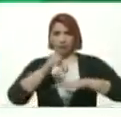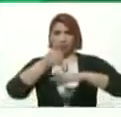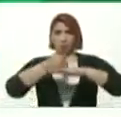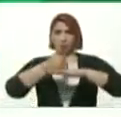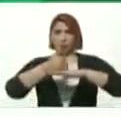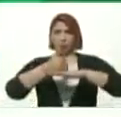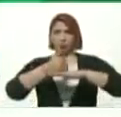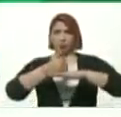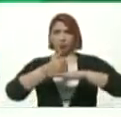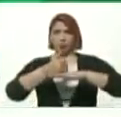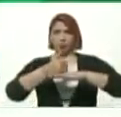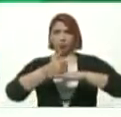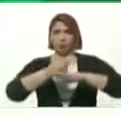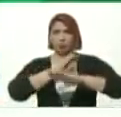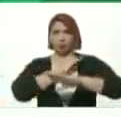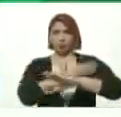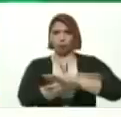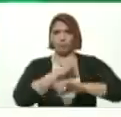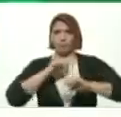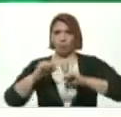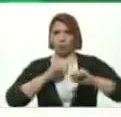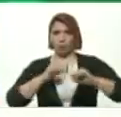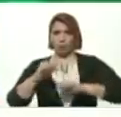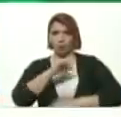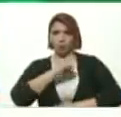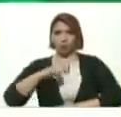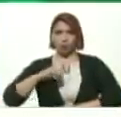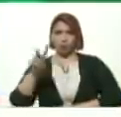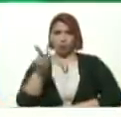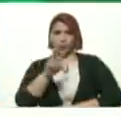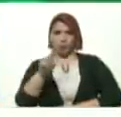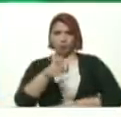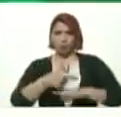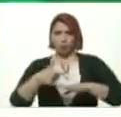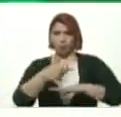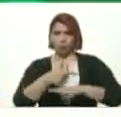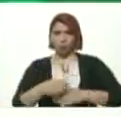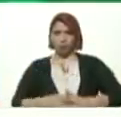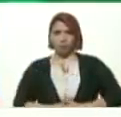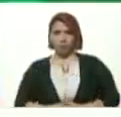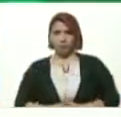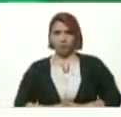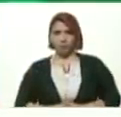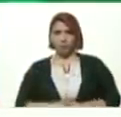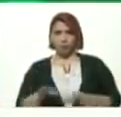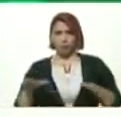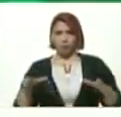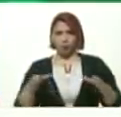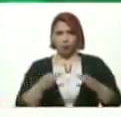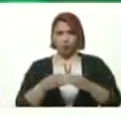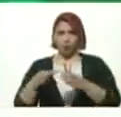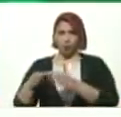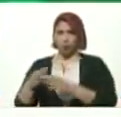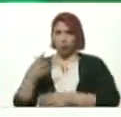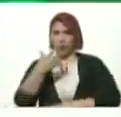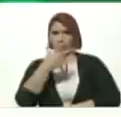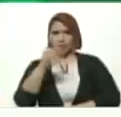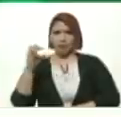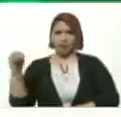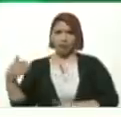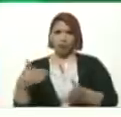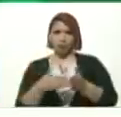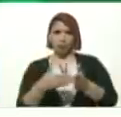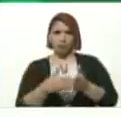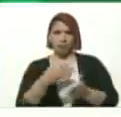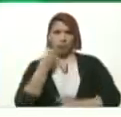Del poderoso Movimiento Somos Venezuela Gobierno Que agrupa A 300 mil Jóvenes